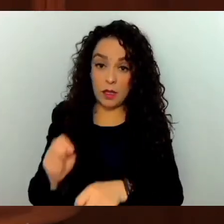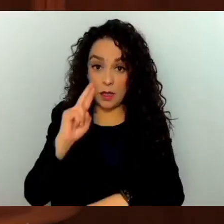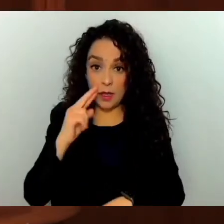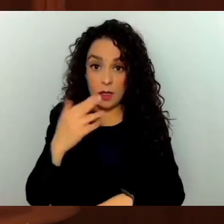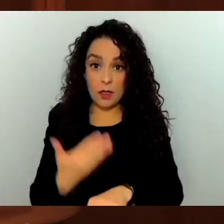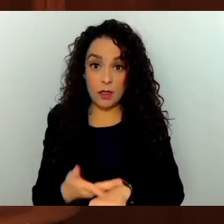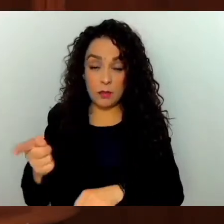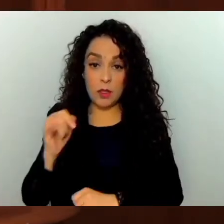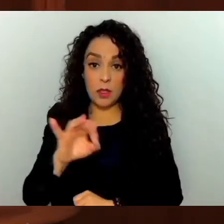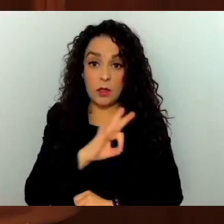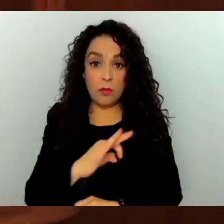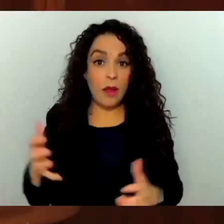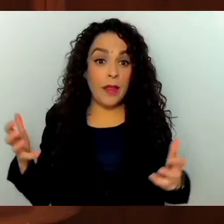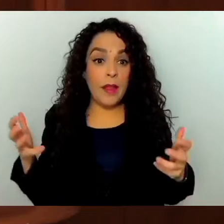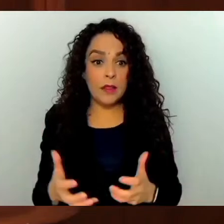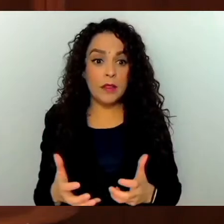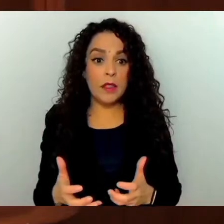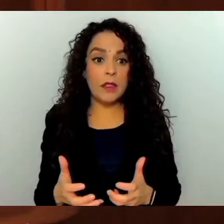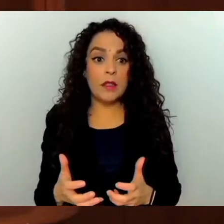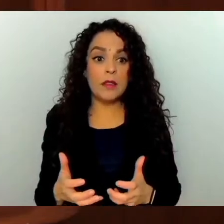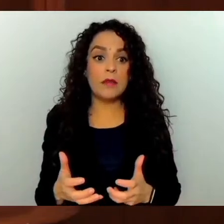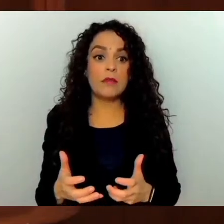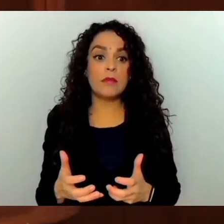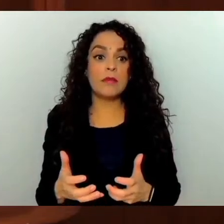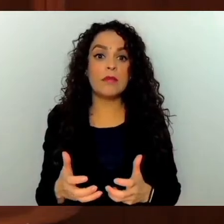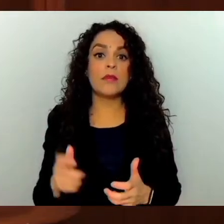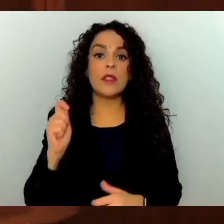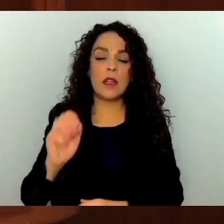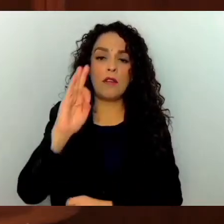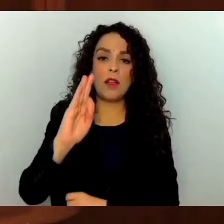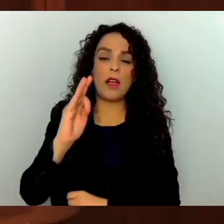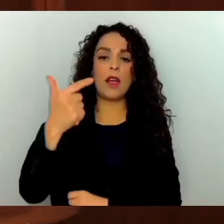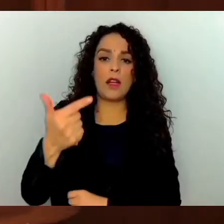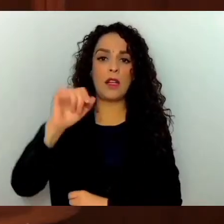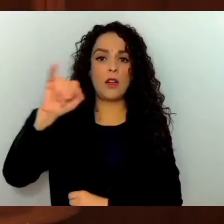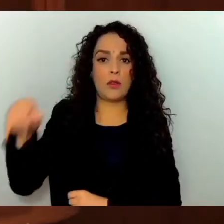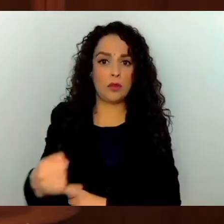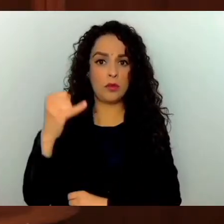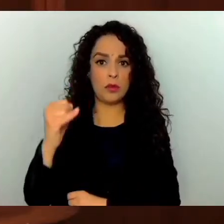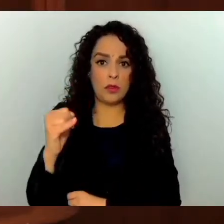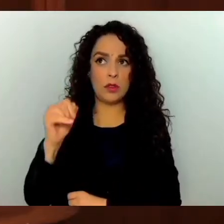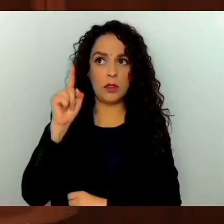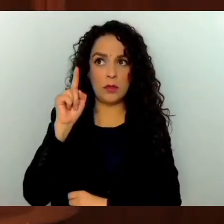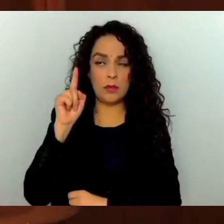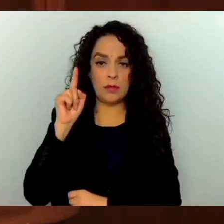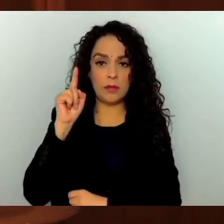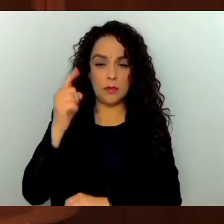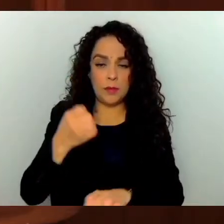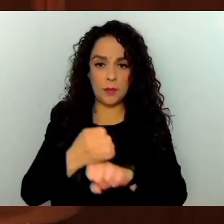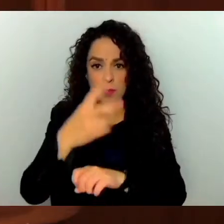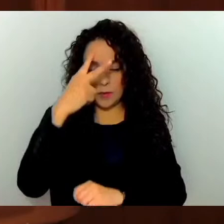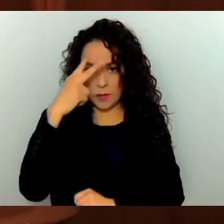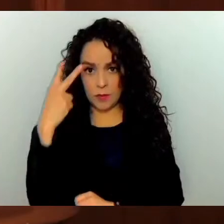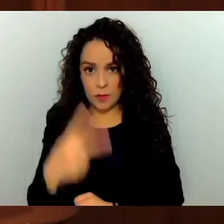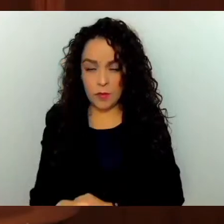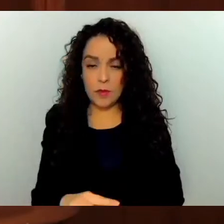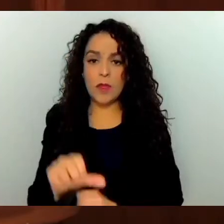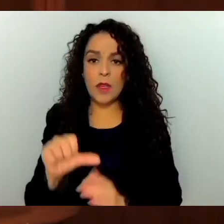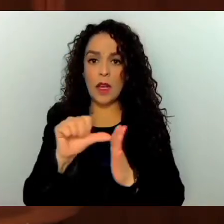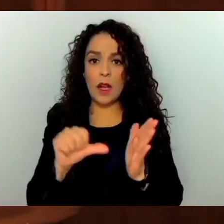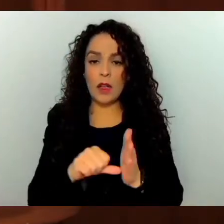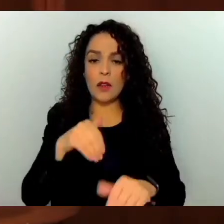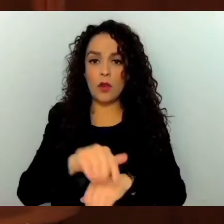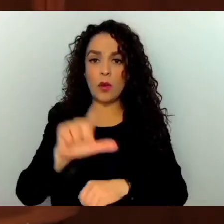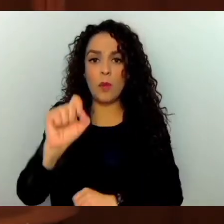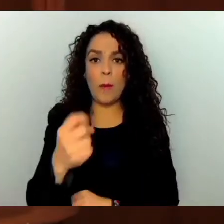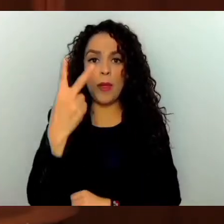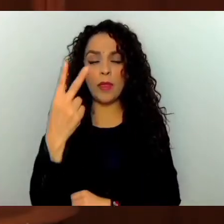facultades establecidas para el cargo de la Fiscalía General de Justicia del Estado de México en los artículos 22 y 25